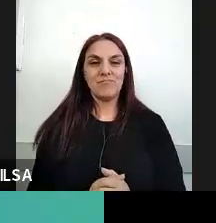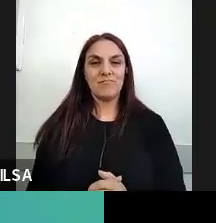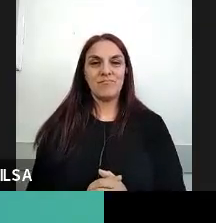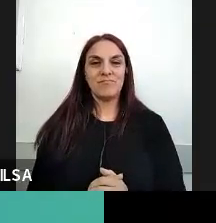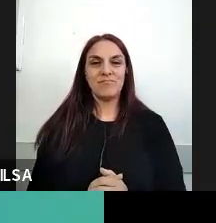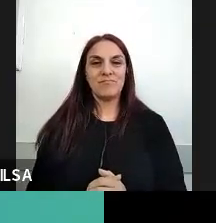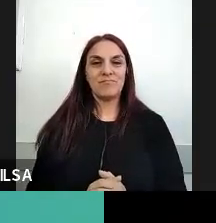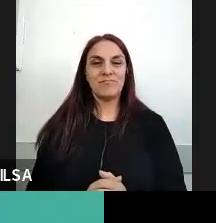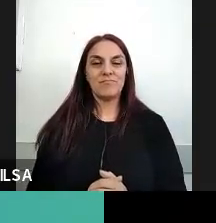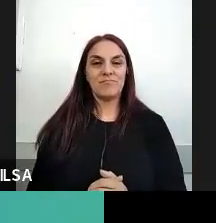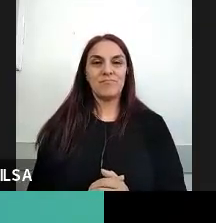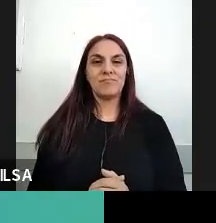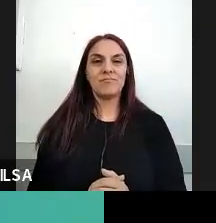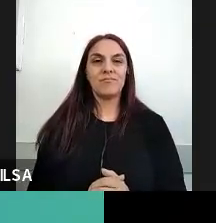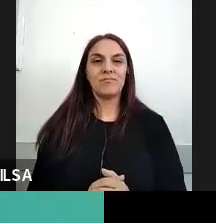y hasta luego